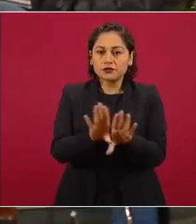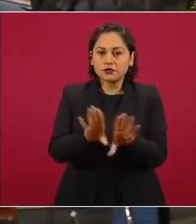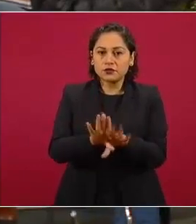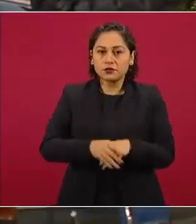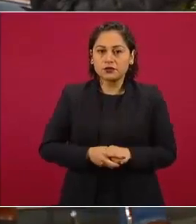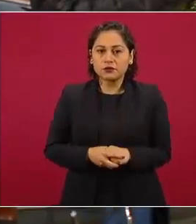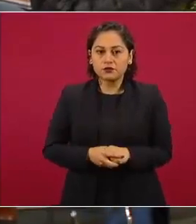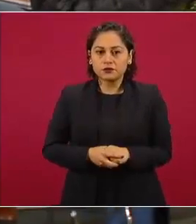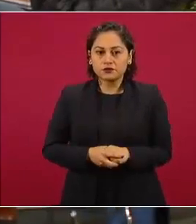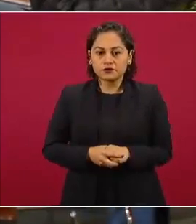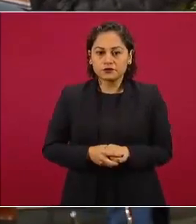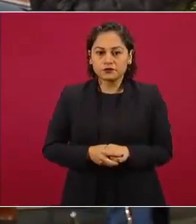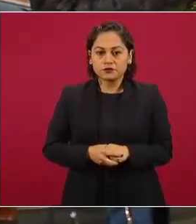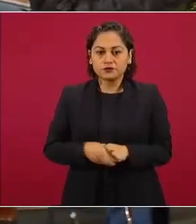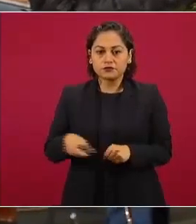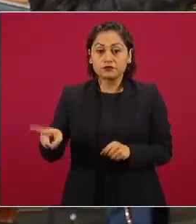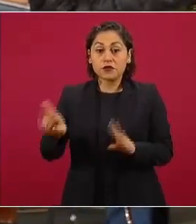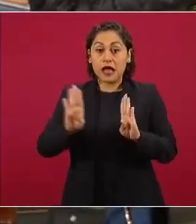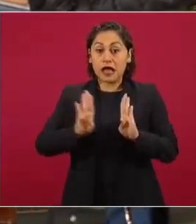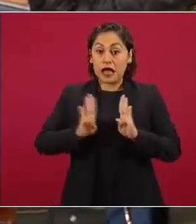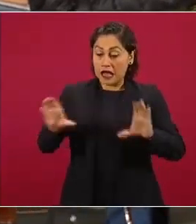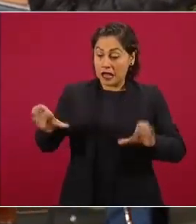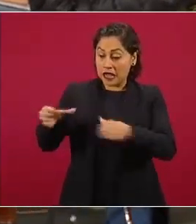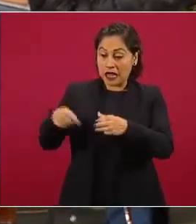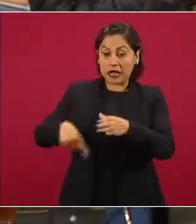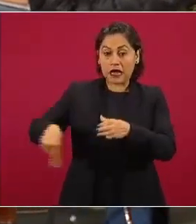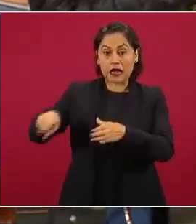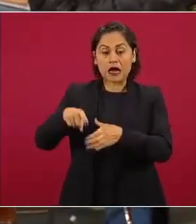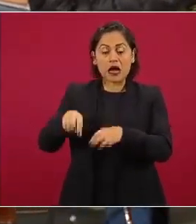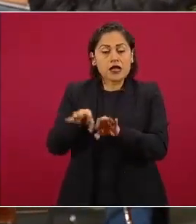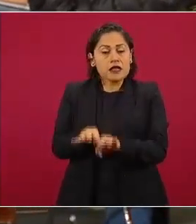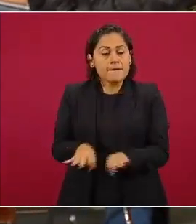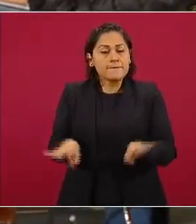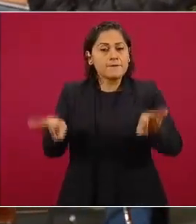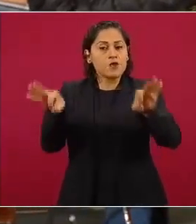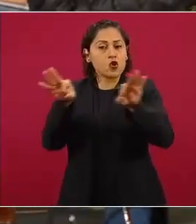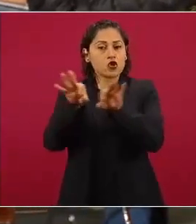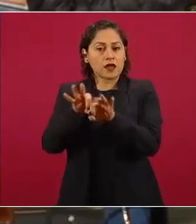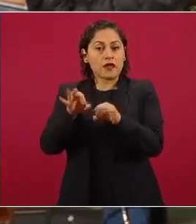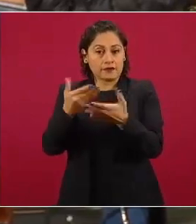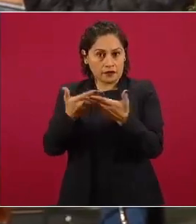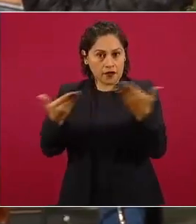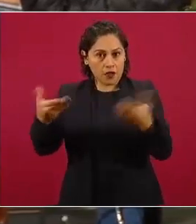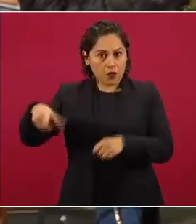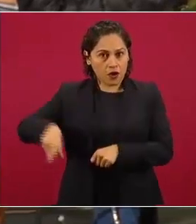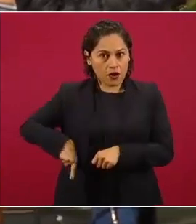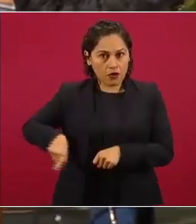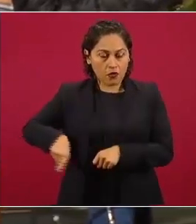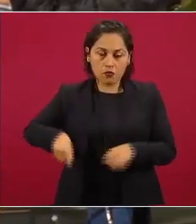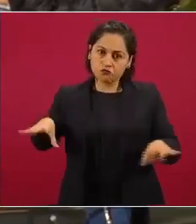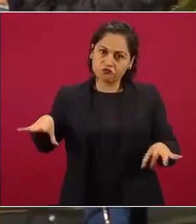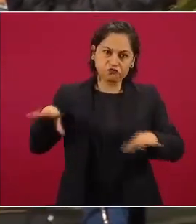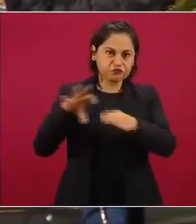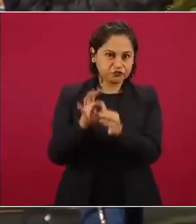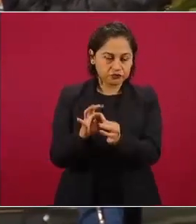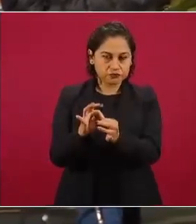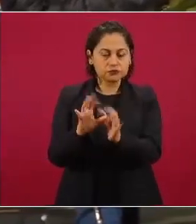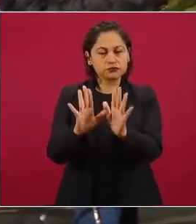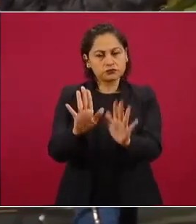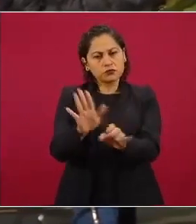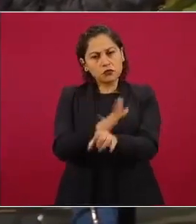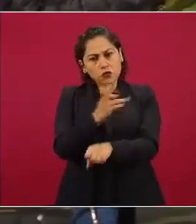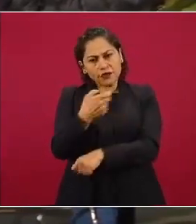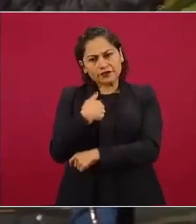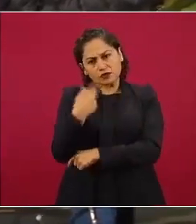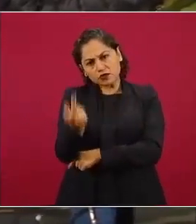un alfil es una pieza clave el ejército en este gobierno la pregunta sería al